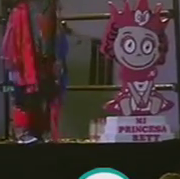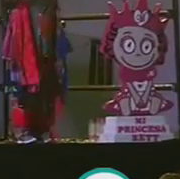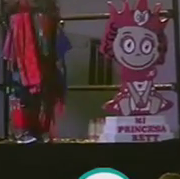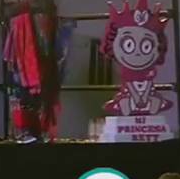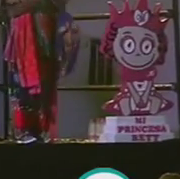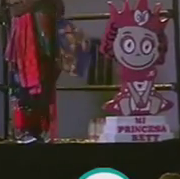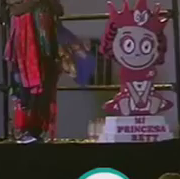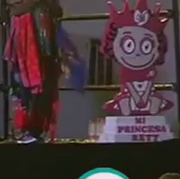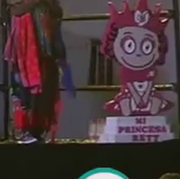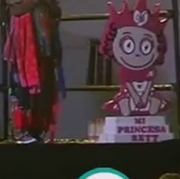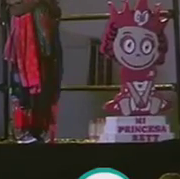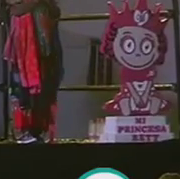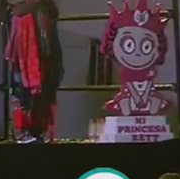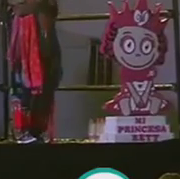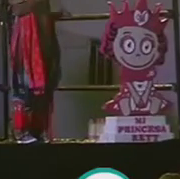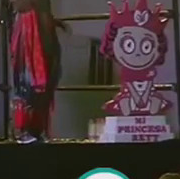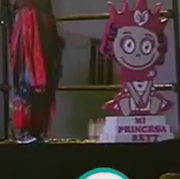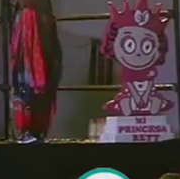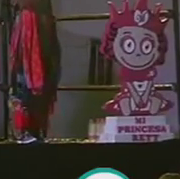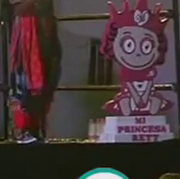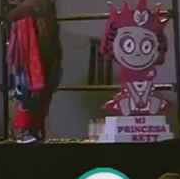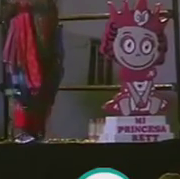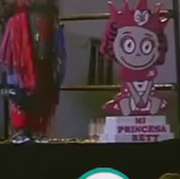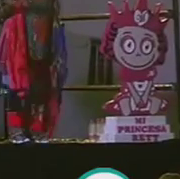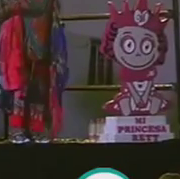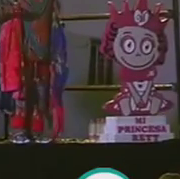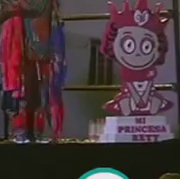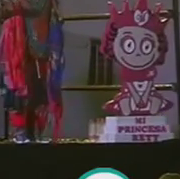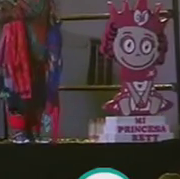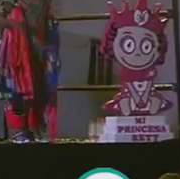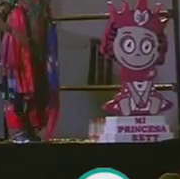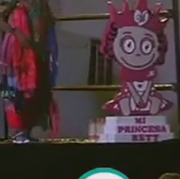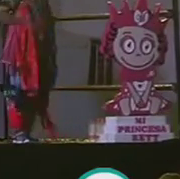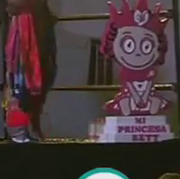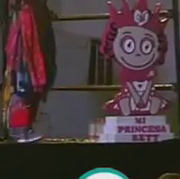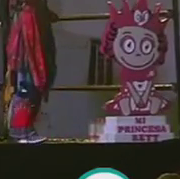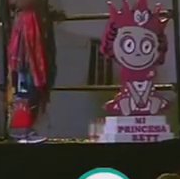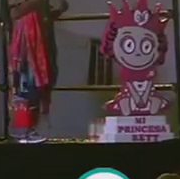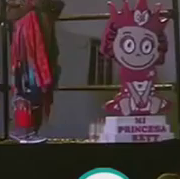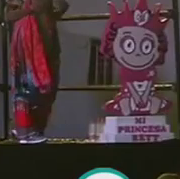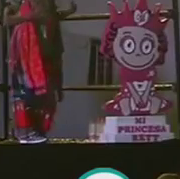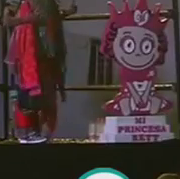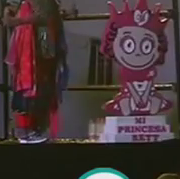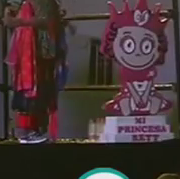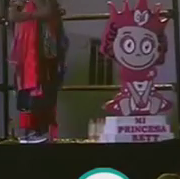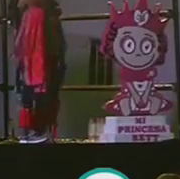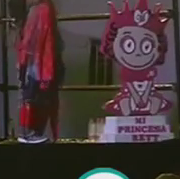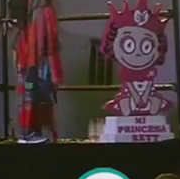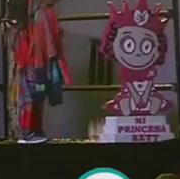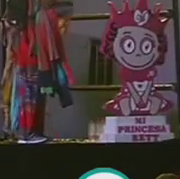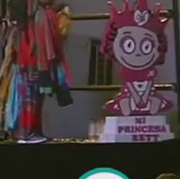todavía de entierro, y como lo que gustó fue nuestro tipo de humor,